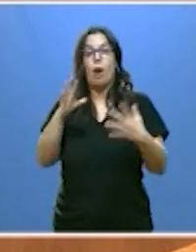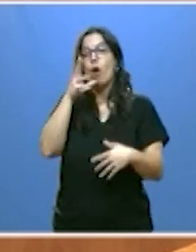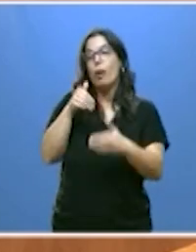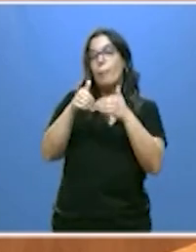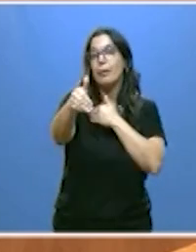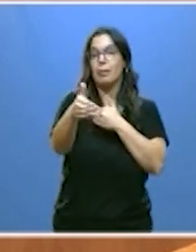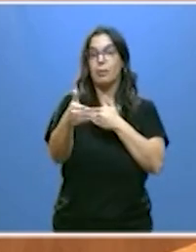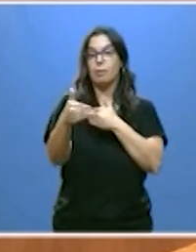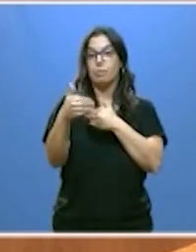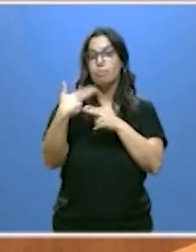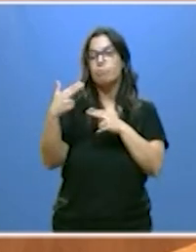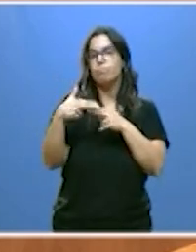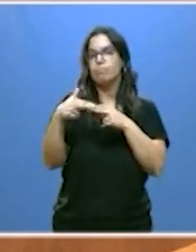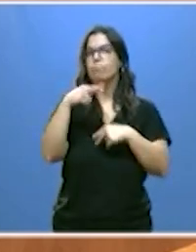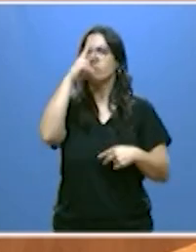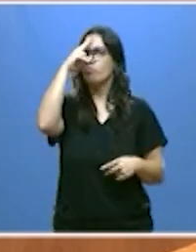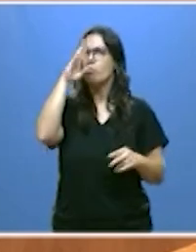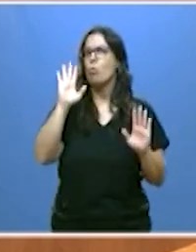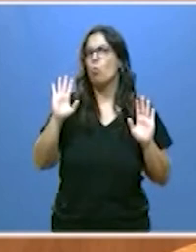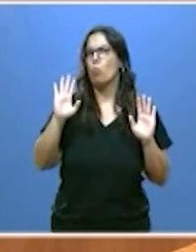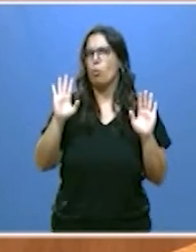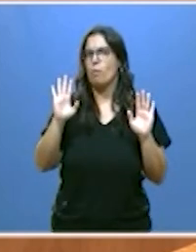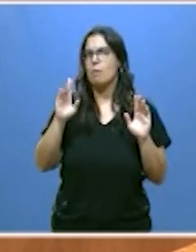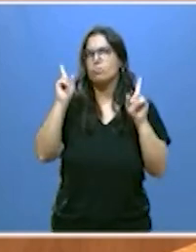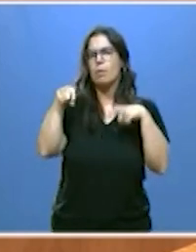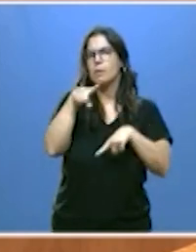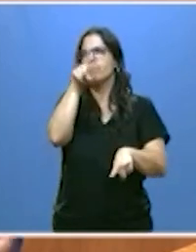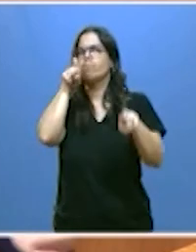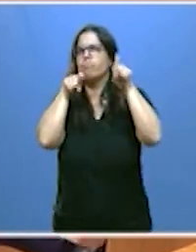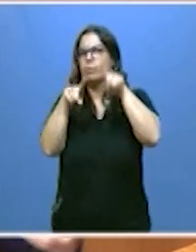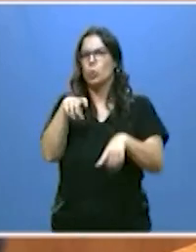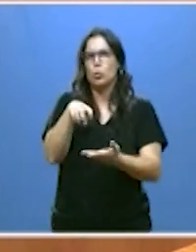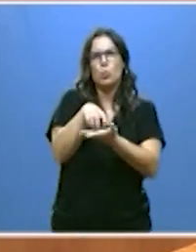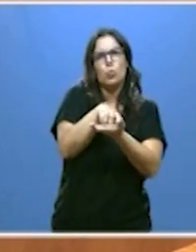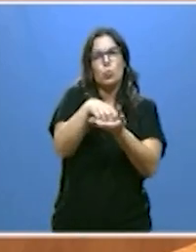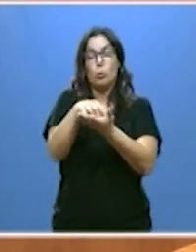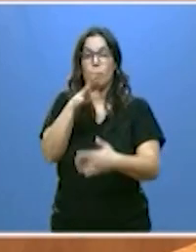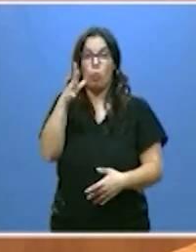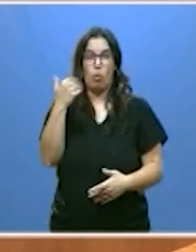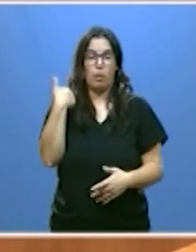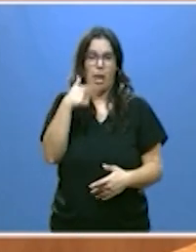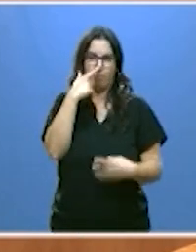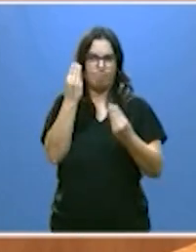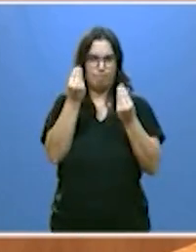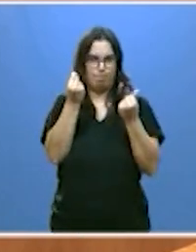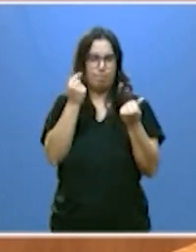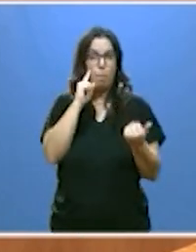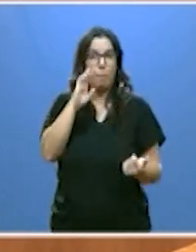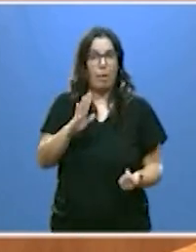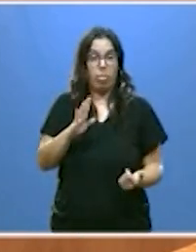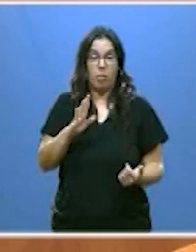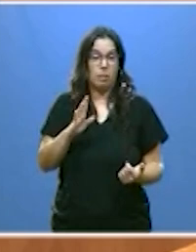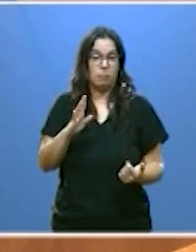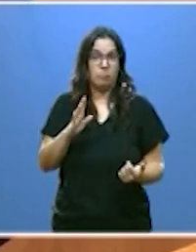inmediato muy preocupante y también incierto, porque tenemos sobrados indicios en que una probable